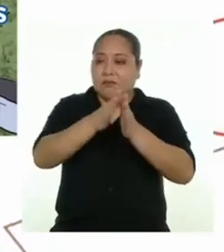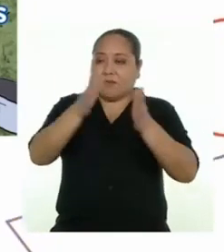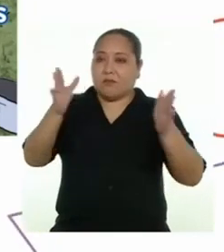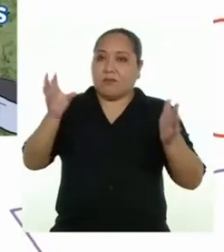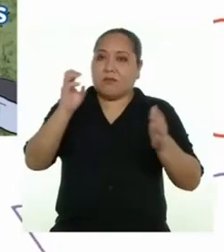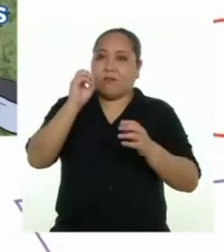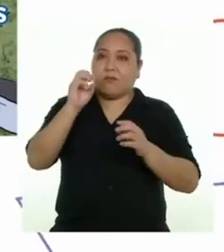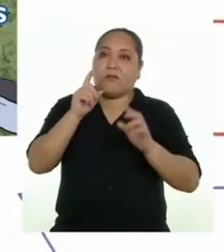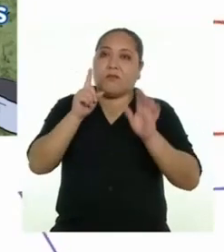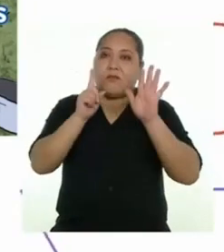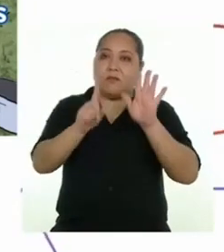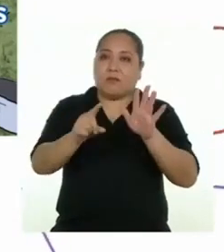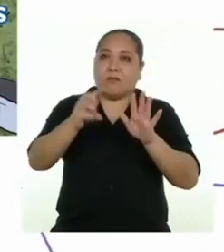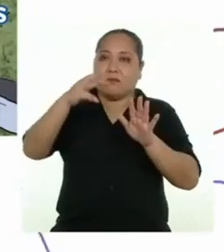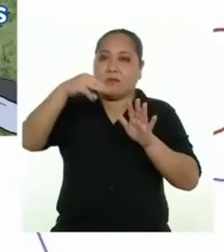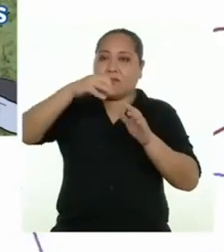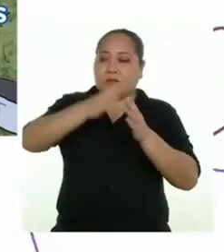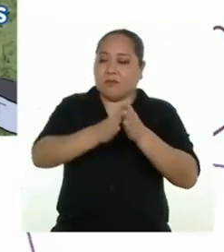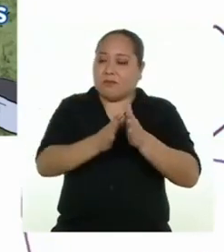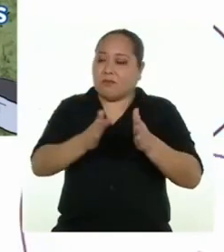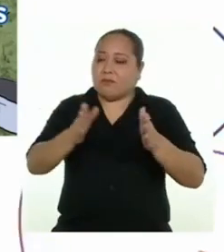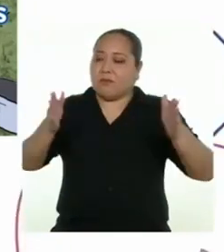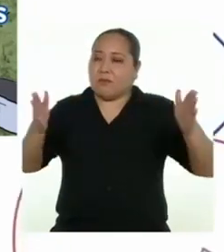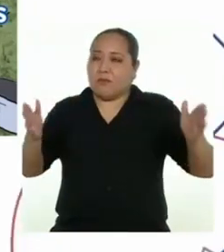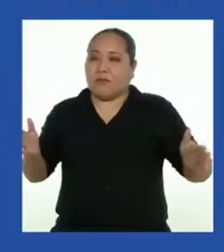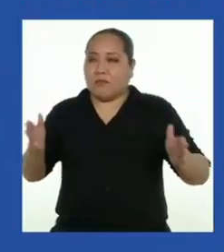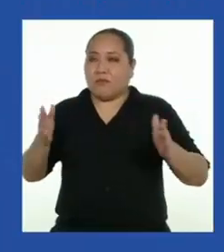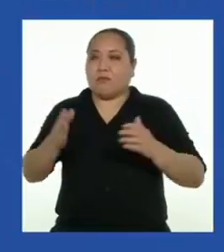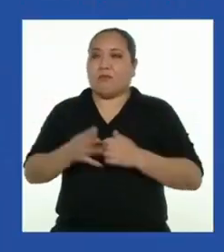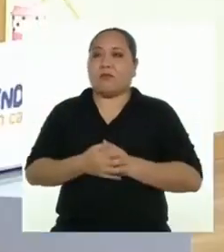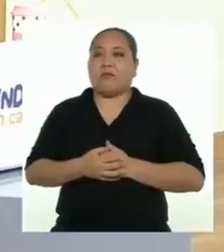6 metros entre zanja y zanja.